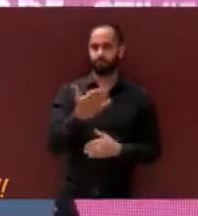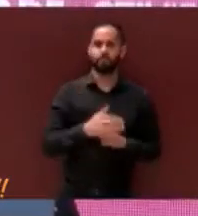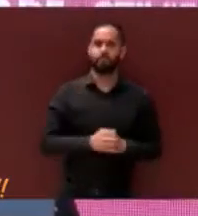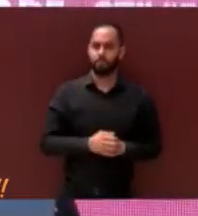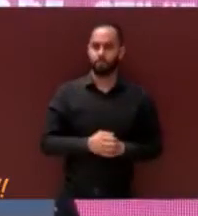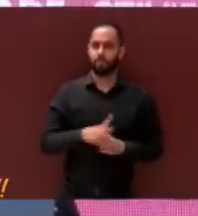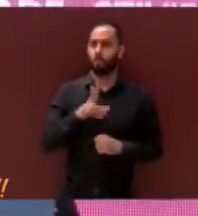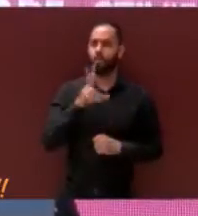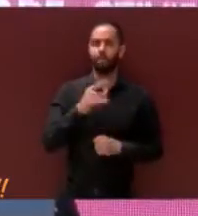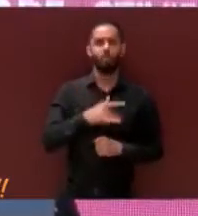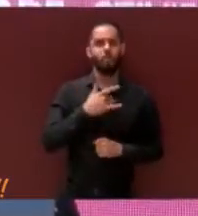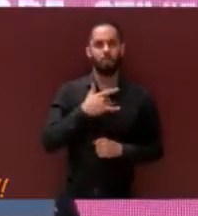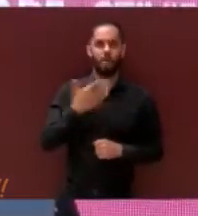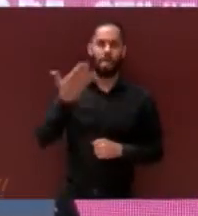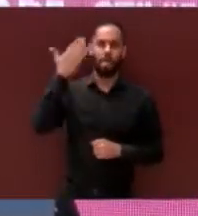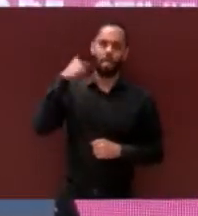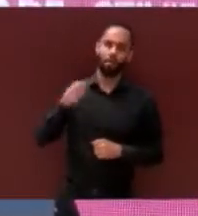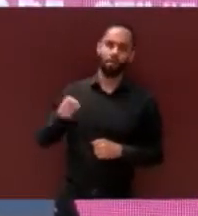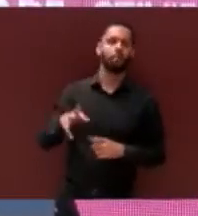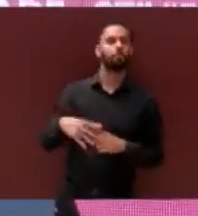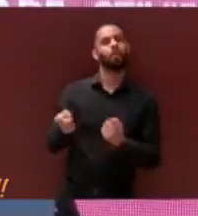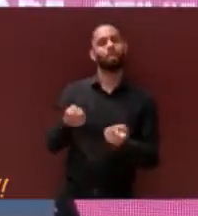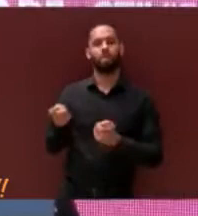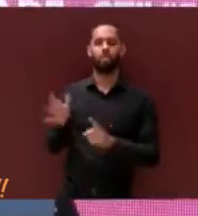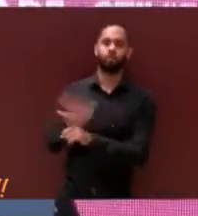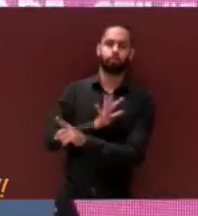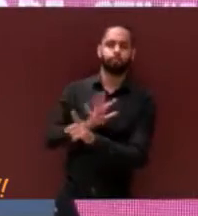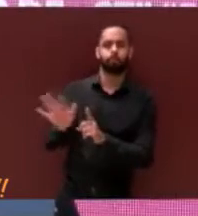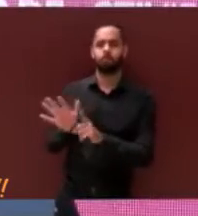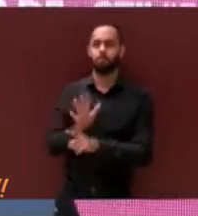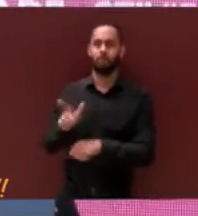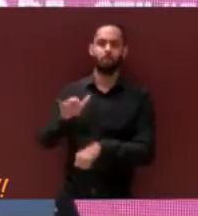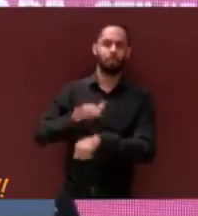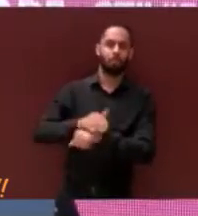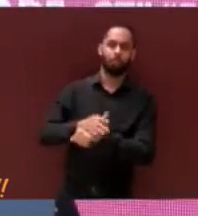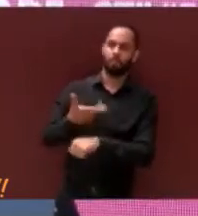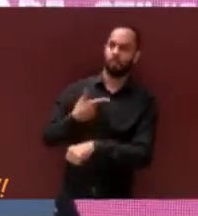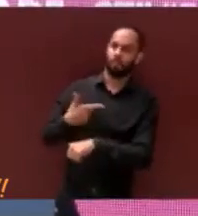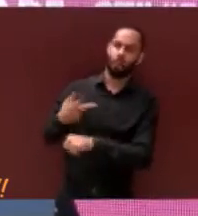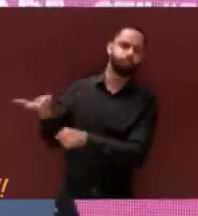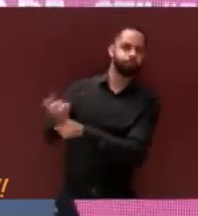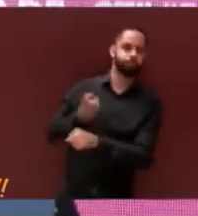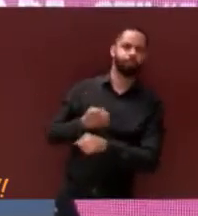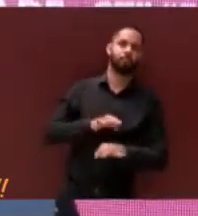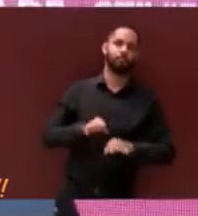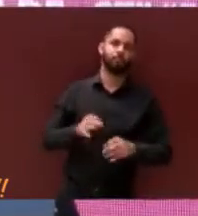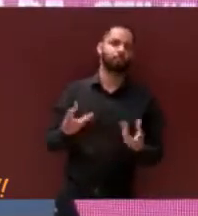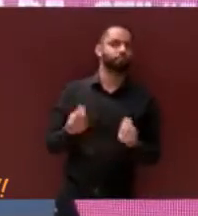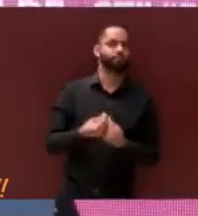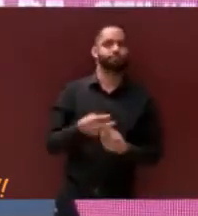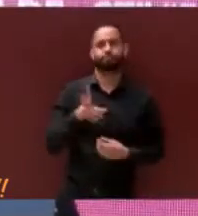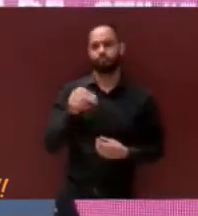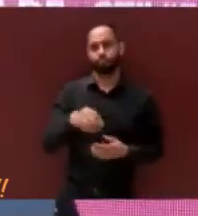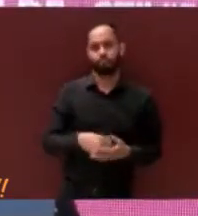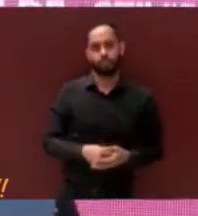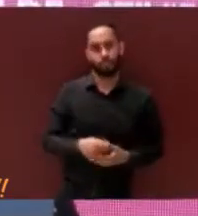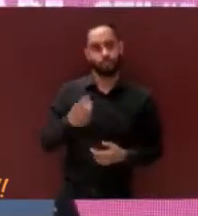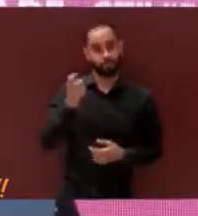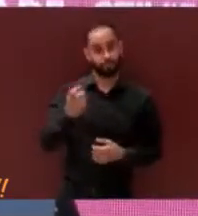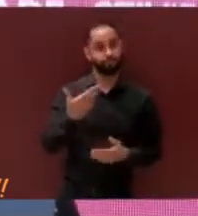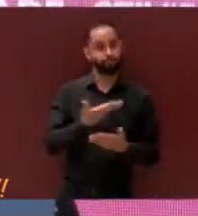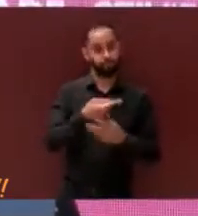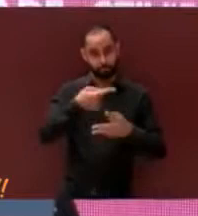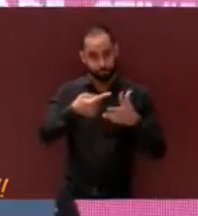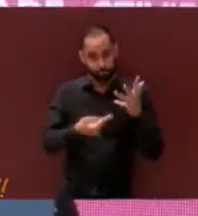caer en las viejas prácticas del influyentismo y el nepotismo. Era urgente para esta sindicatura contar con elementos